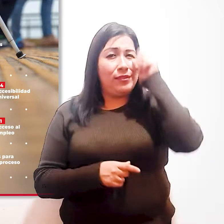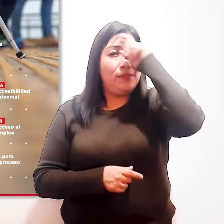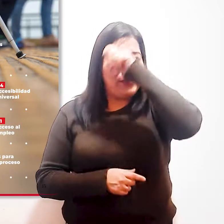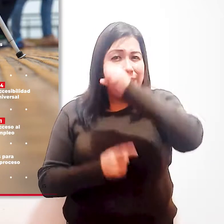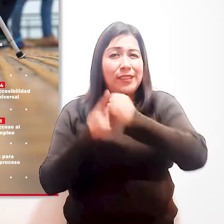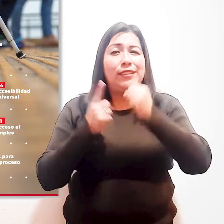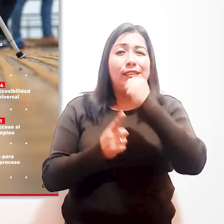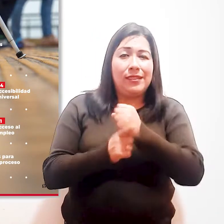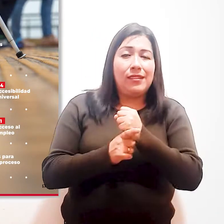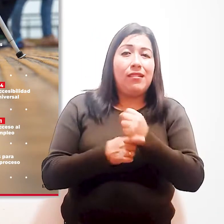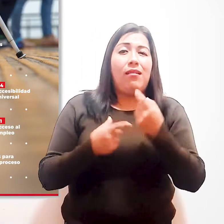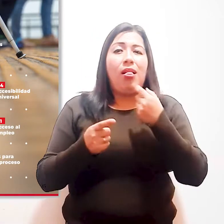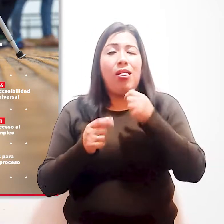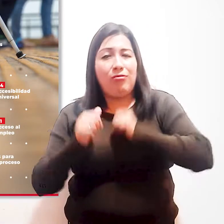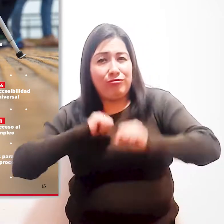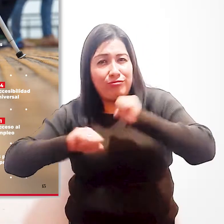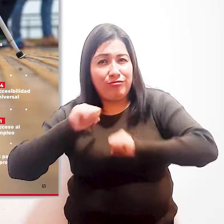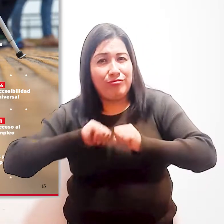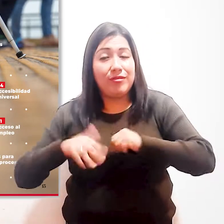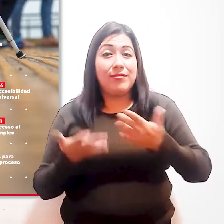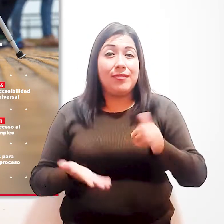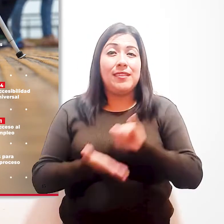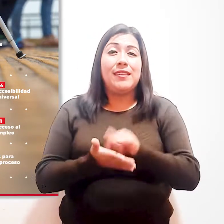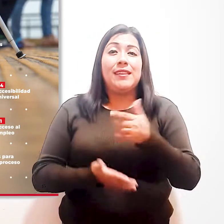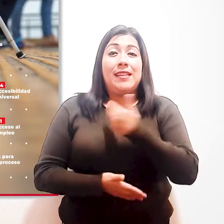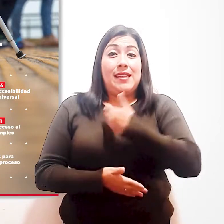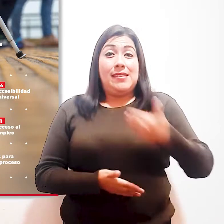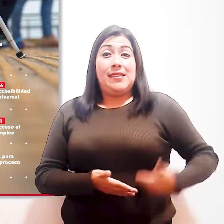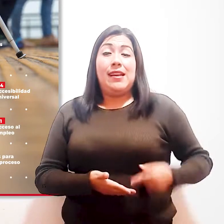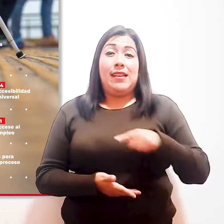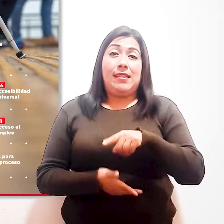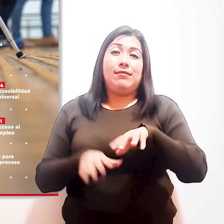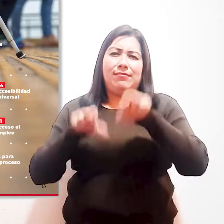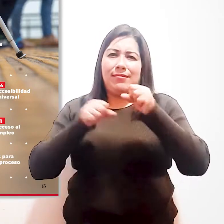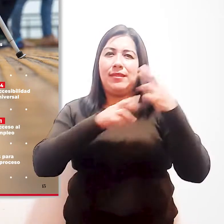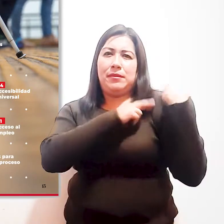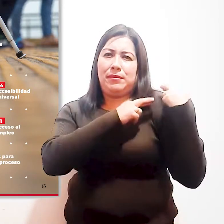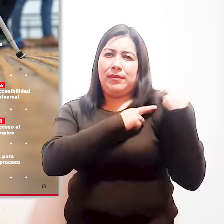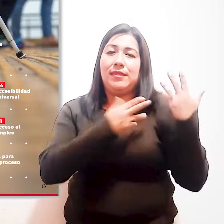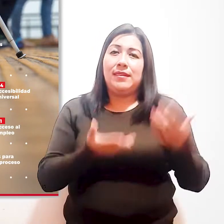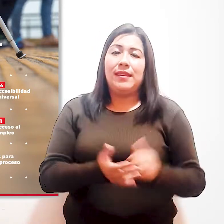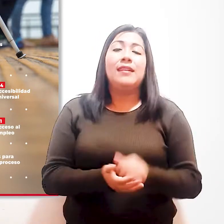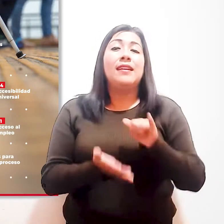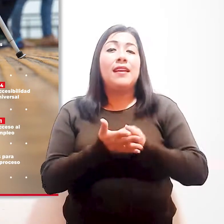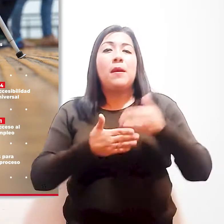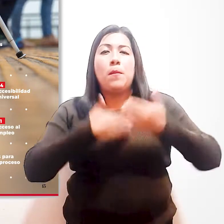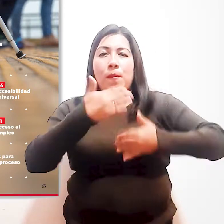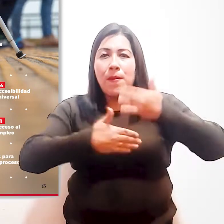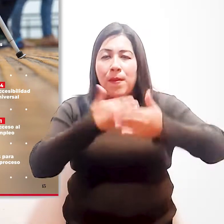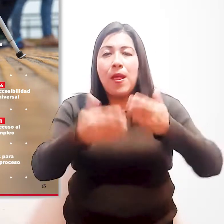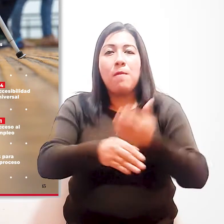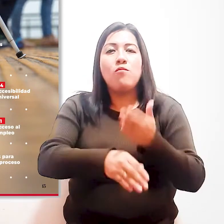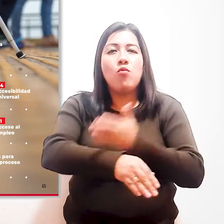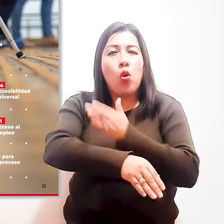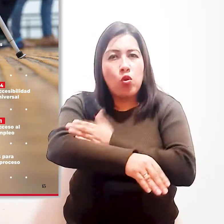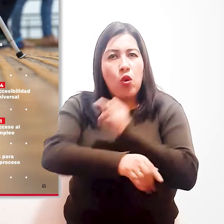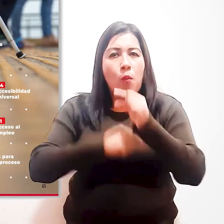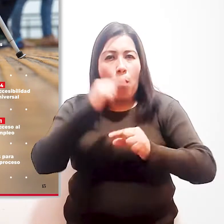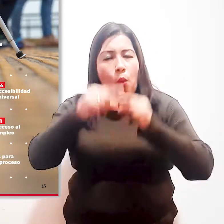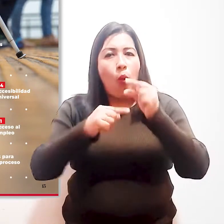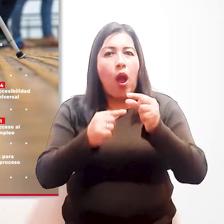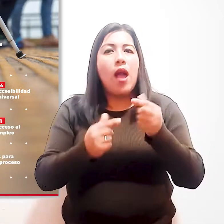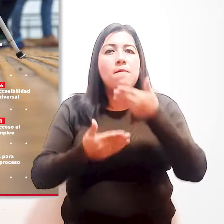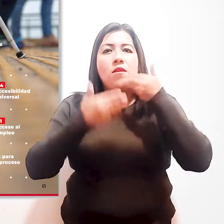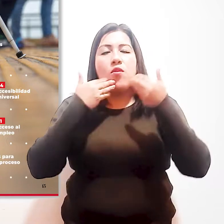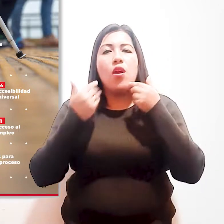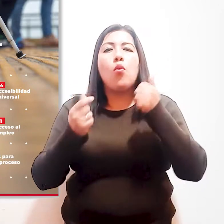involucra a muchos actores, siendo evidentemente el Estado uno de los más importantes. Un pilar fundamental para este proceso es la transversalización